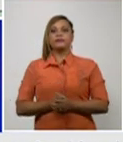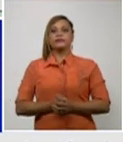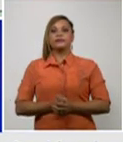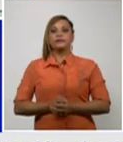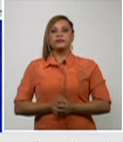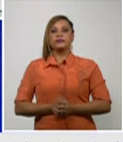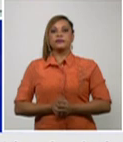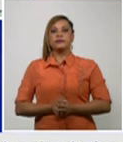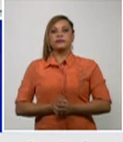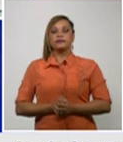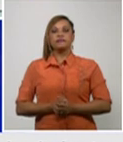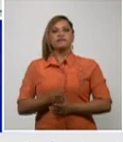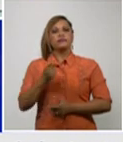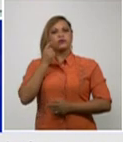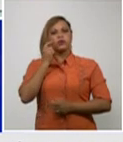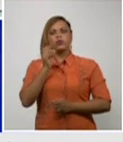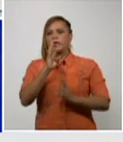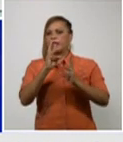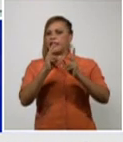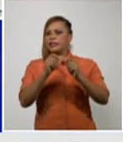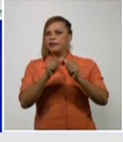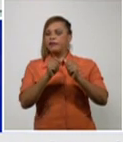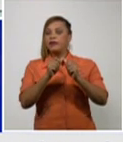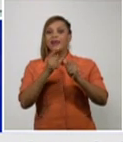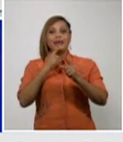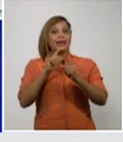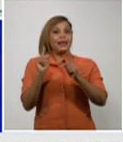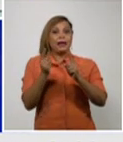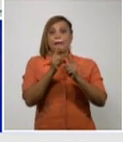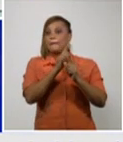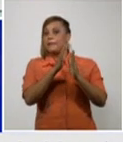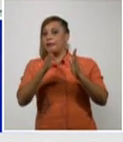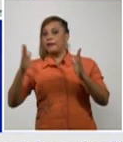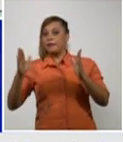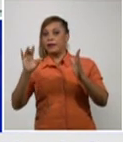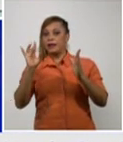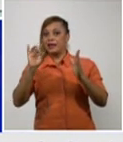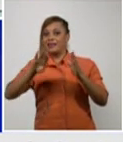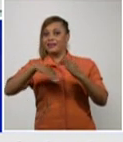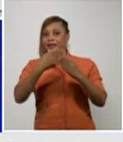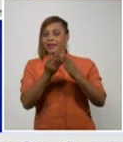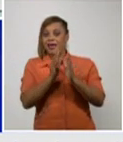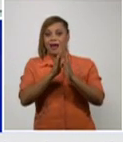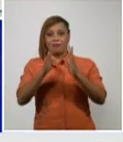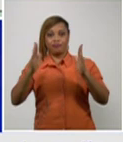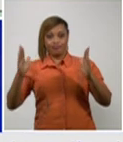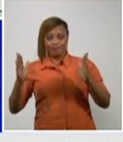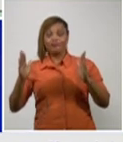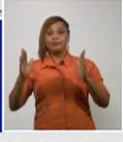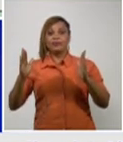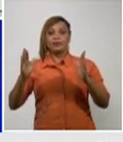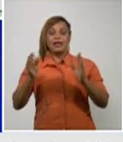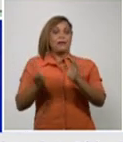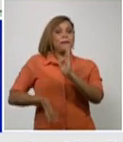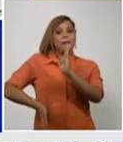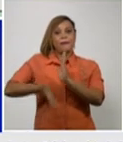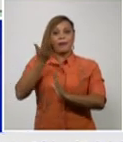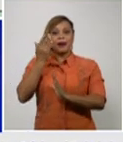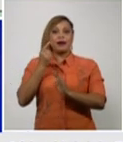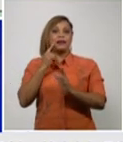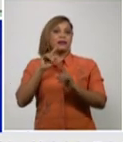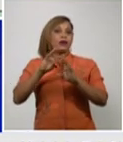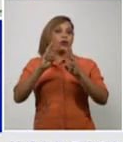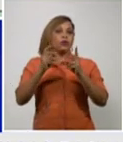como ven una cifra estamos hablando de la primera quincena la más alta que habíamos tenido en número absoluto era